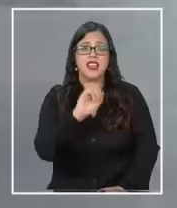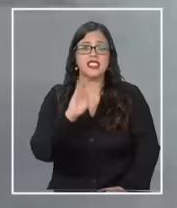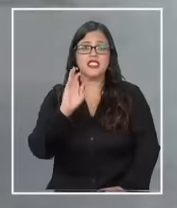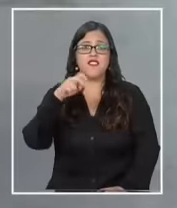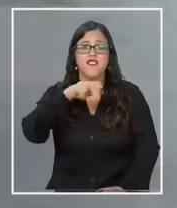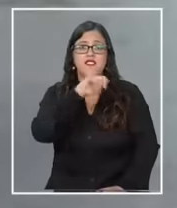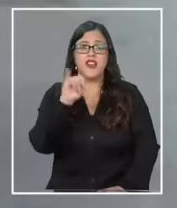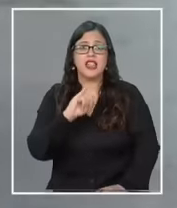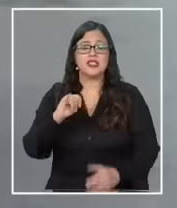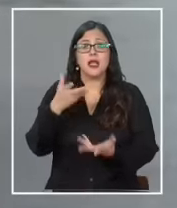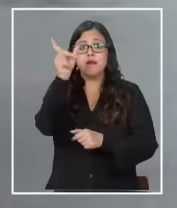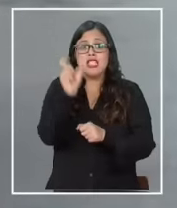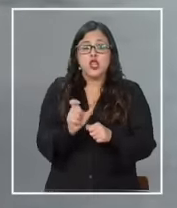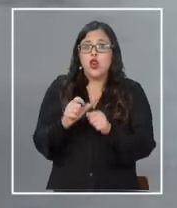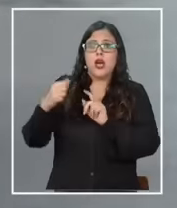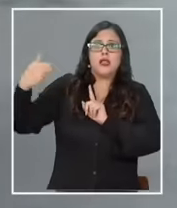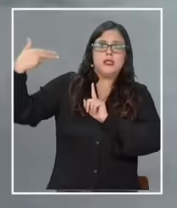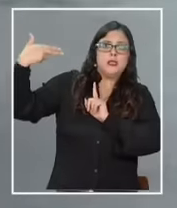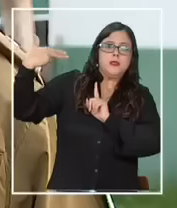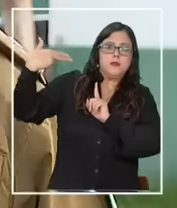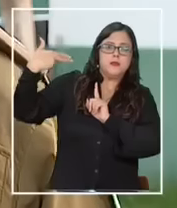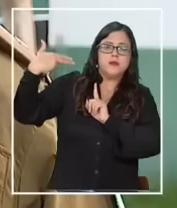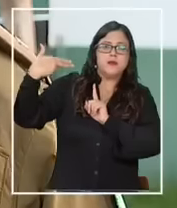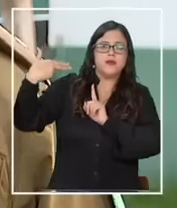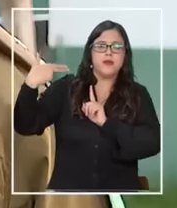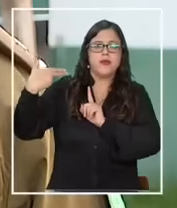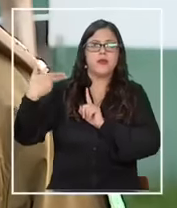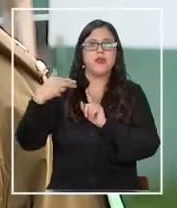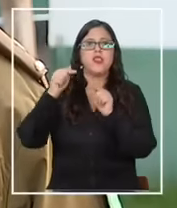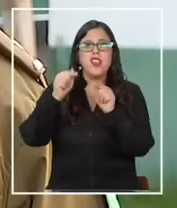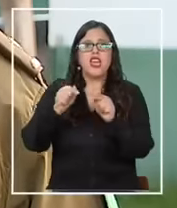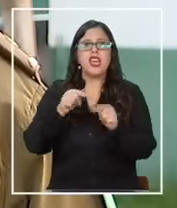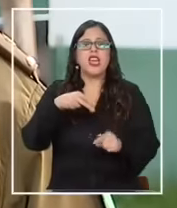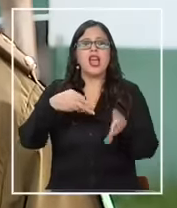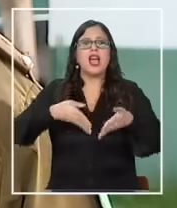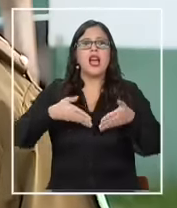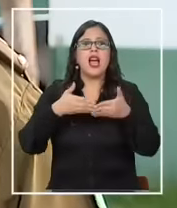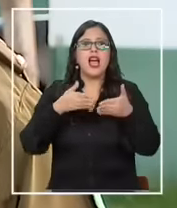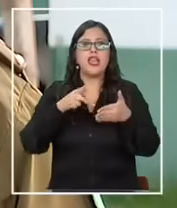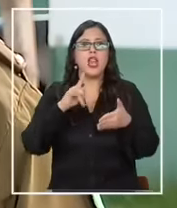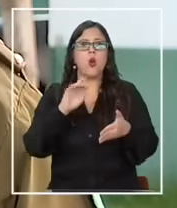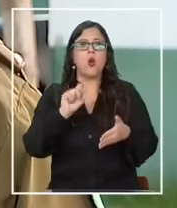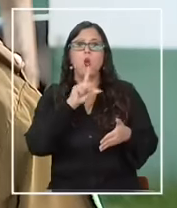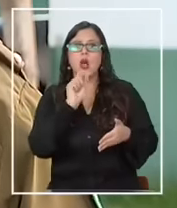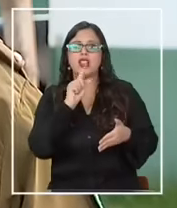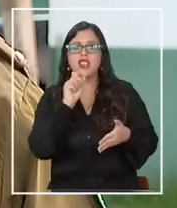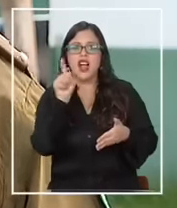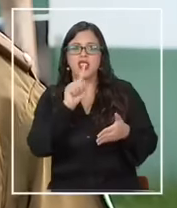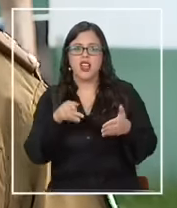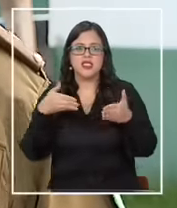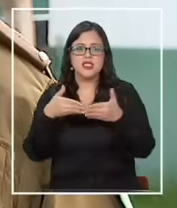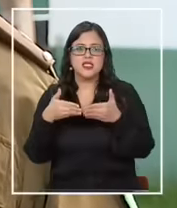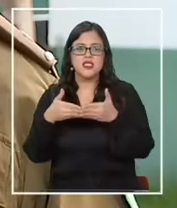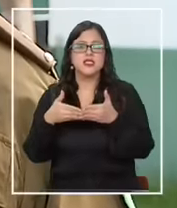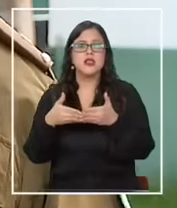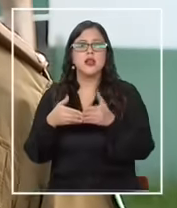apuntaba a matar. Uno de ellos, cierto, extrae un arma de fuego intimidando a la persona y alentándola.